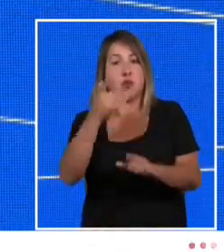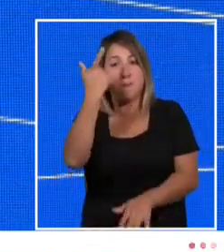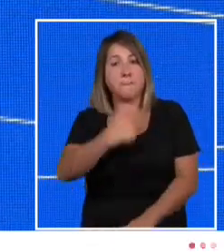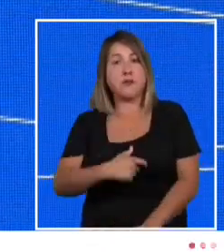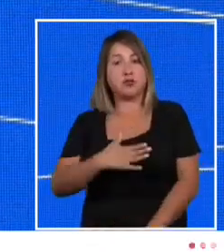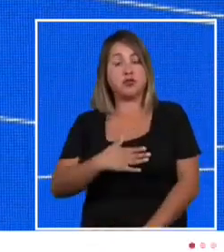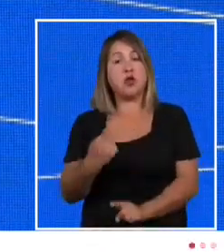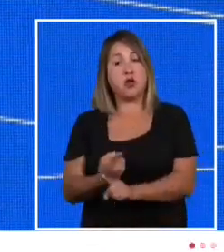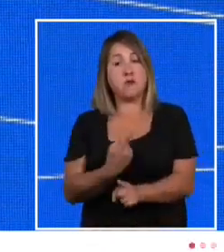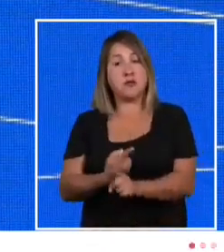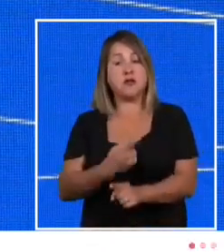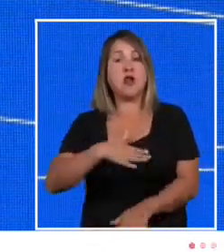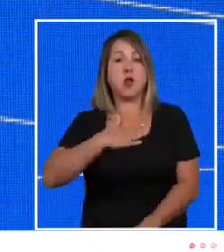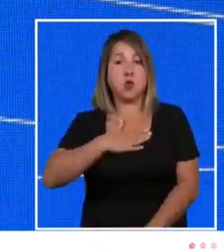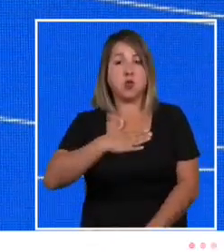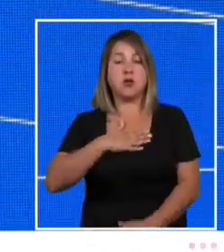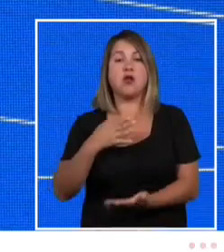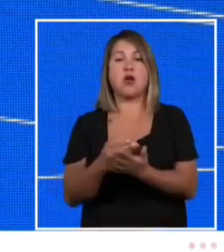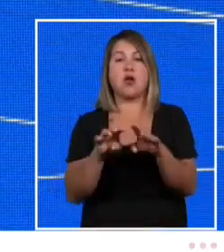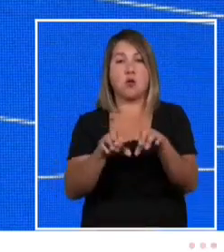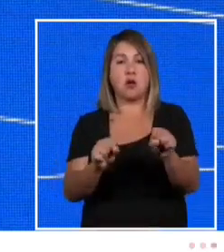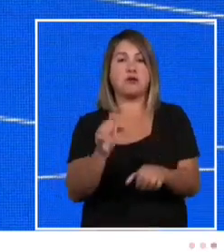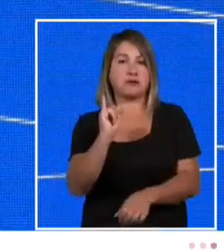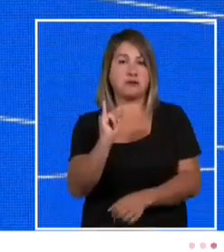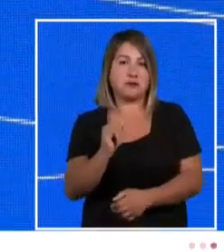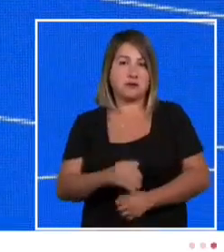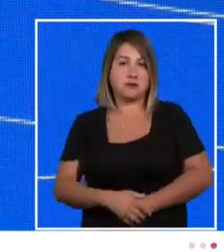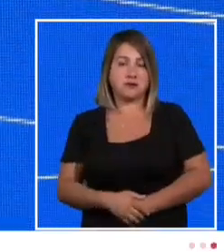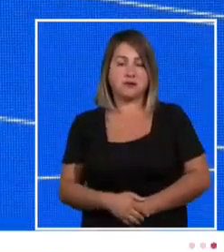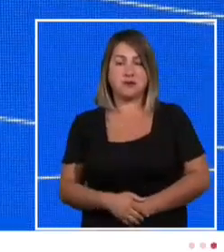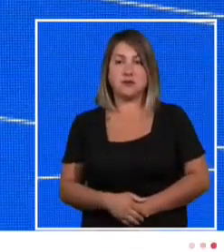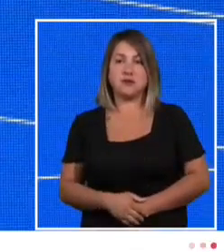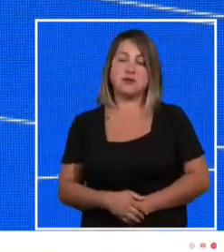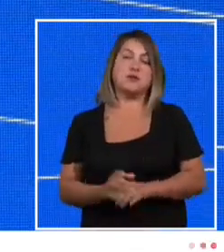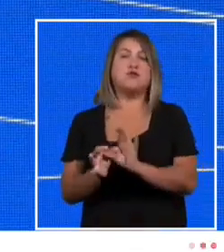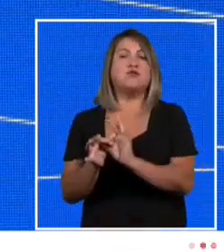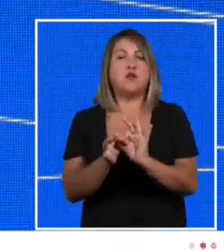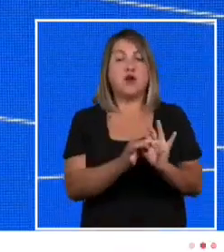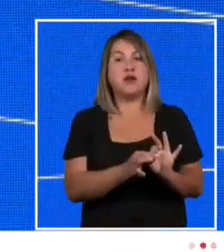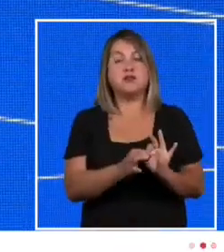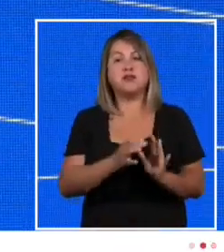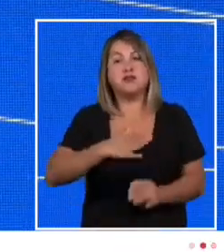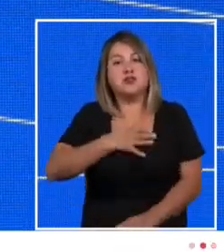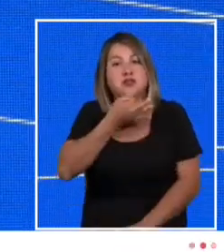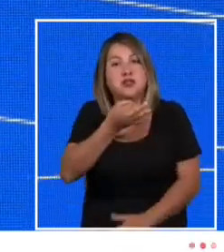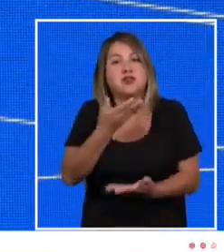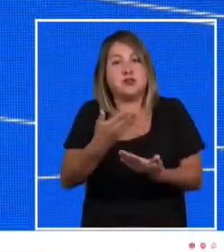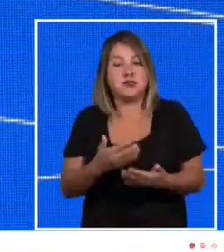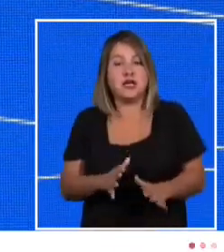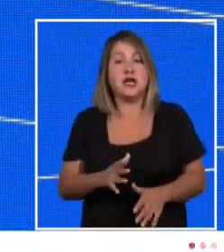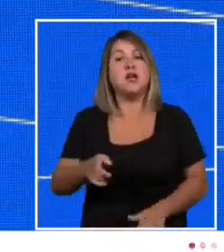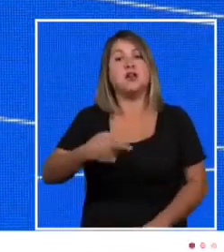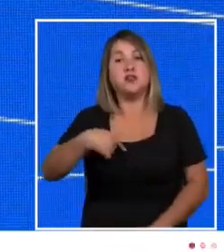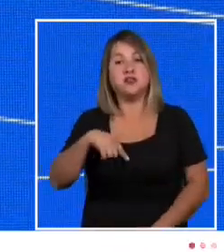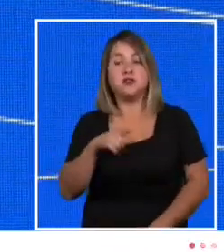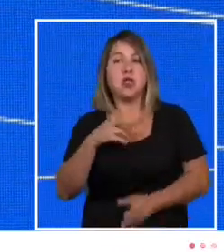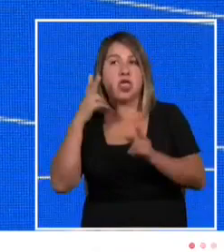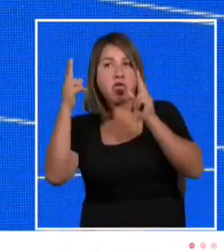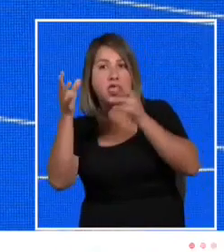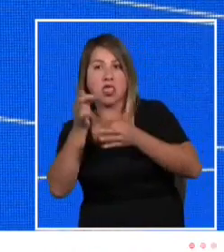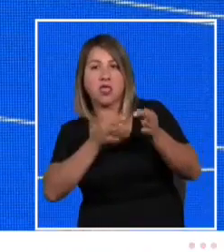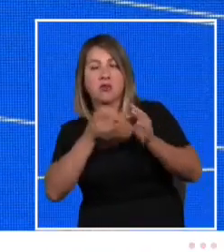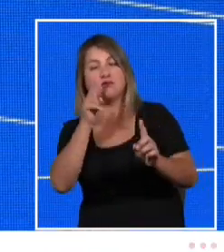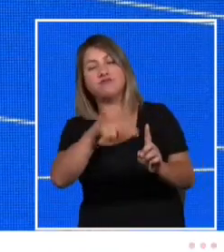diálogo y de acuerdos. Por eso, se los digo de entrada, no nos dejemos llevar por los prejuicios.